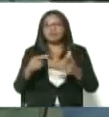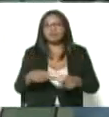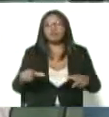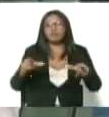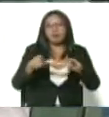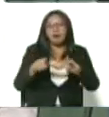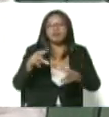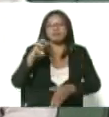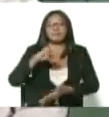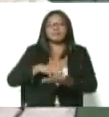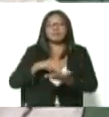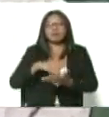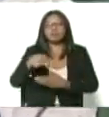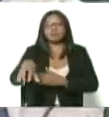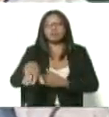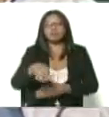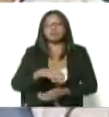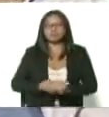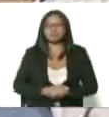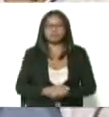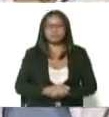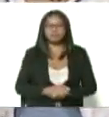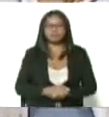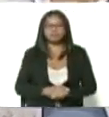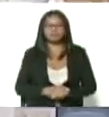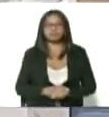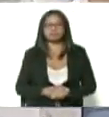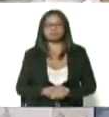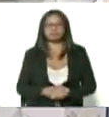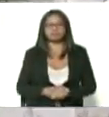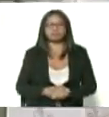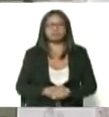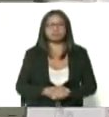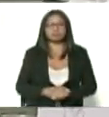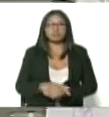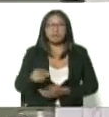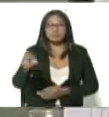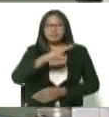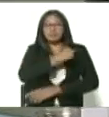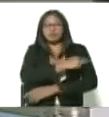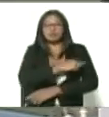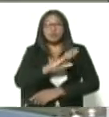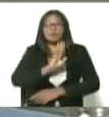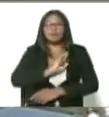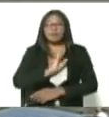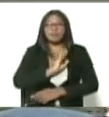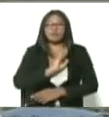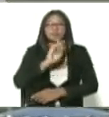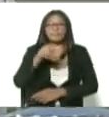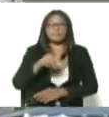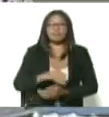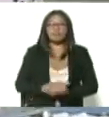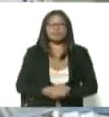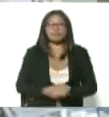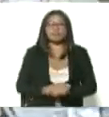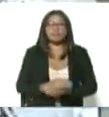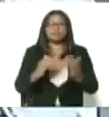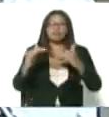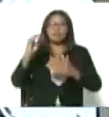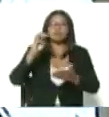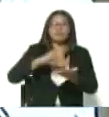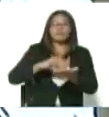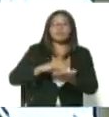Guarenas Huatire, en el área metropolitana de Miranda, y el Victorino Santaella, en el área de los Altos Mirandinos.